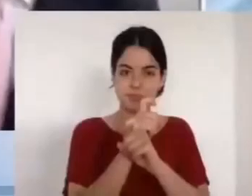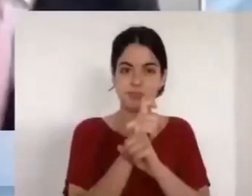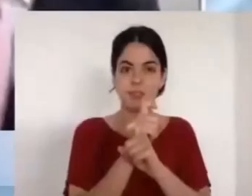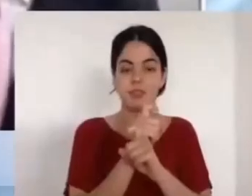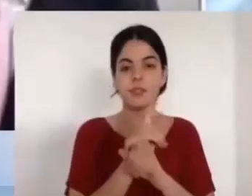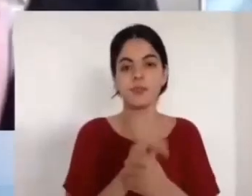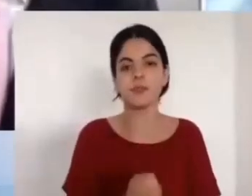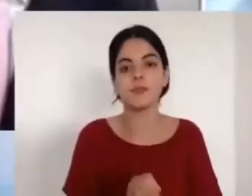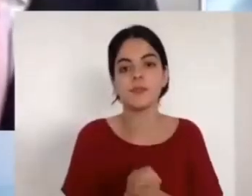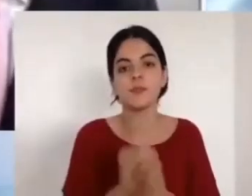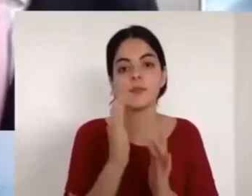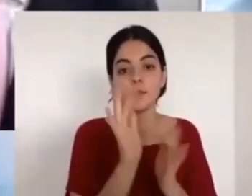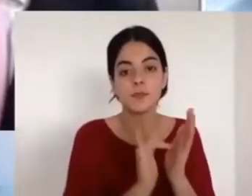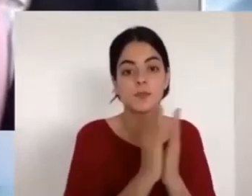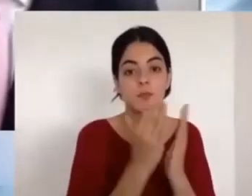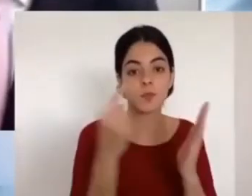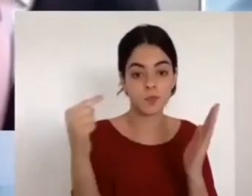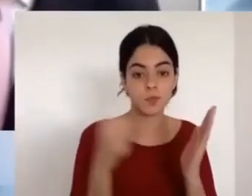13,